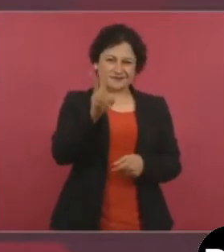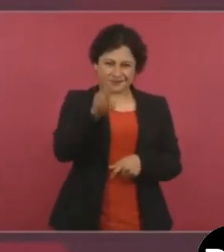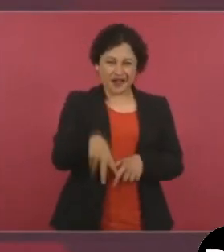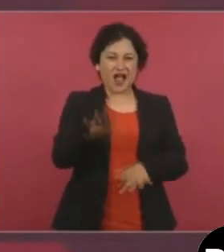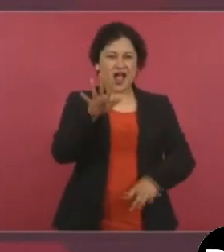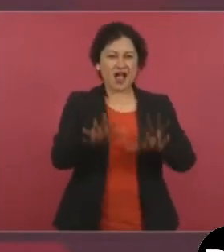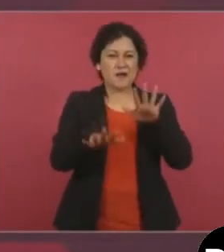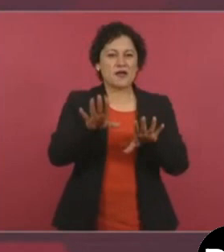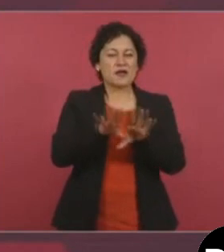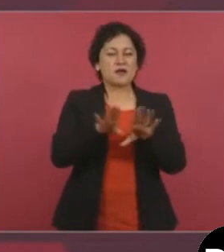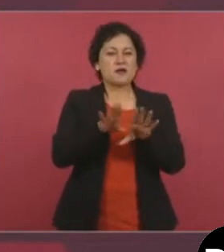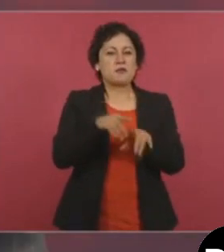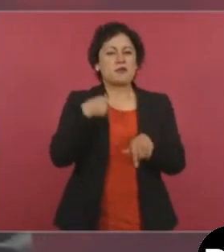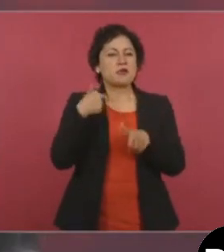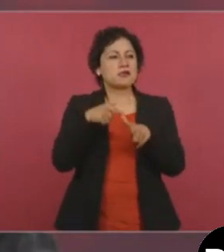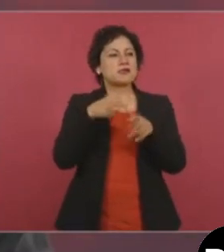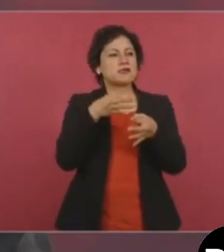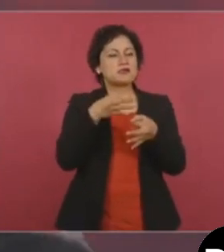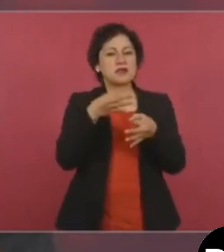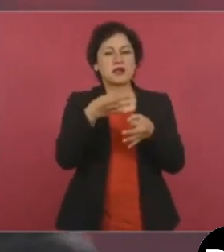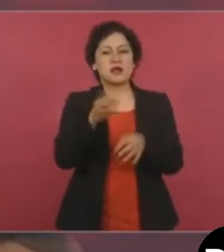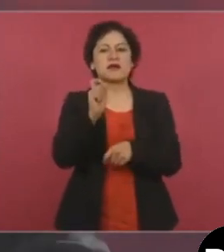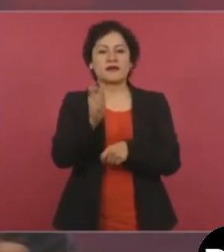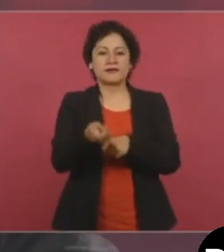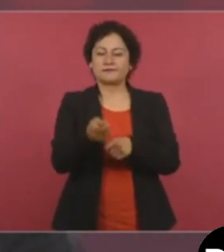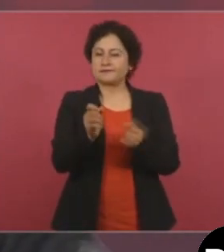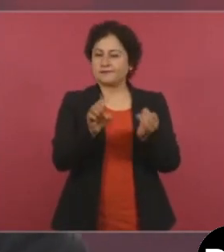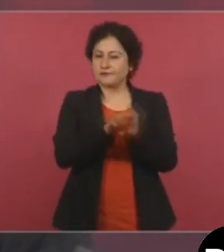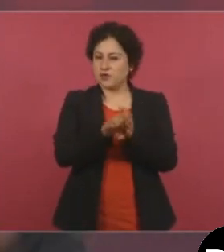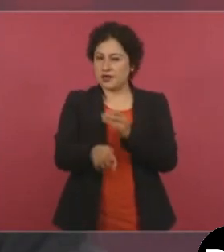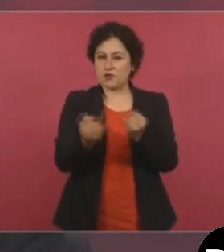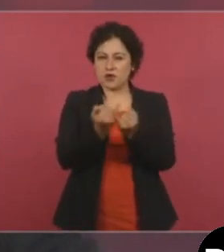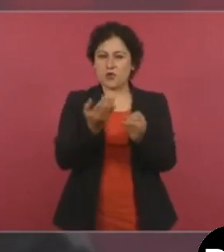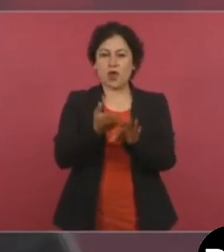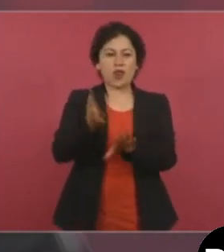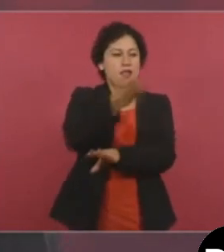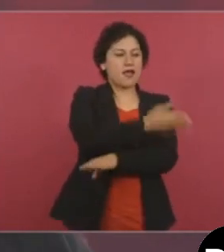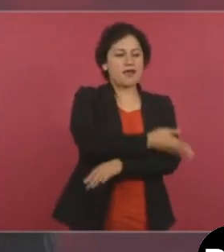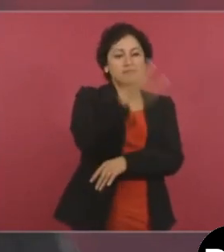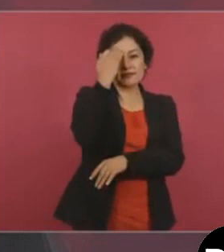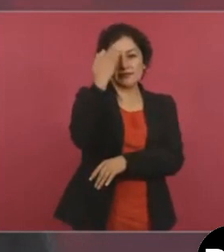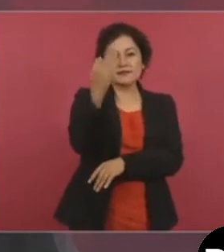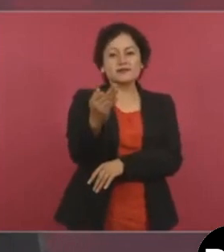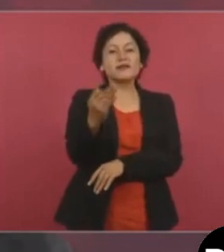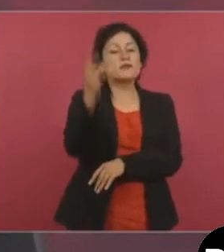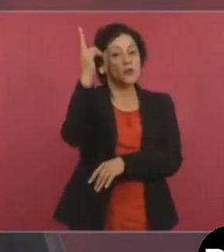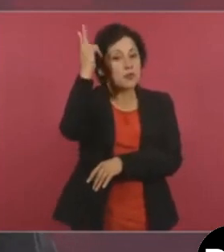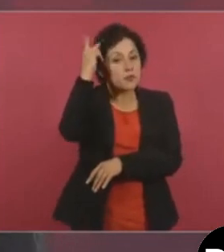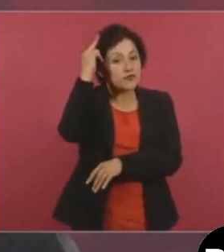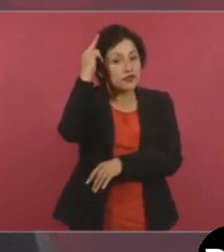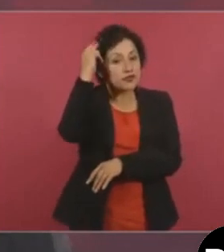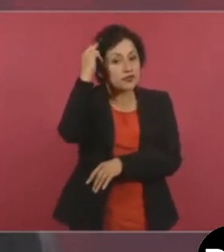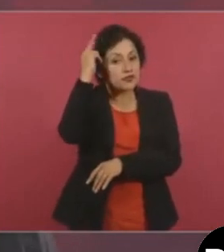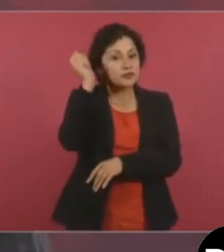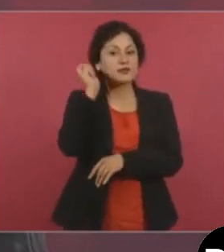se conoció cuando dominó tanto tiempo Porfirio Díaz, se le llamó el